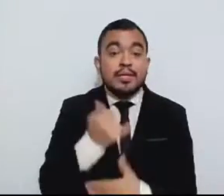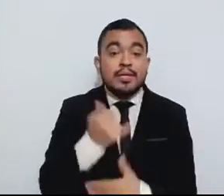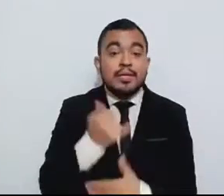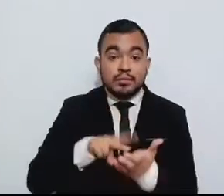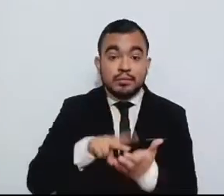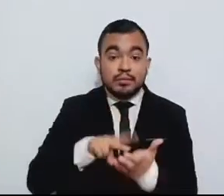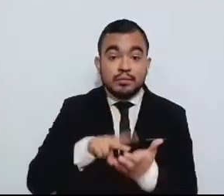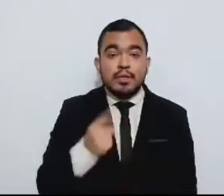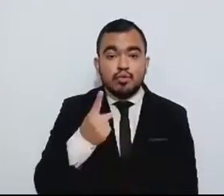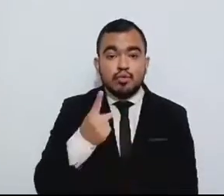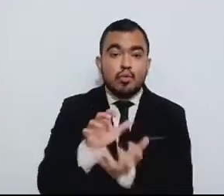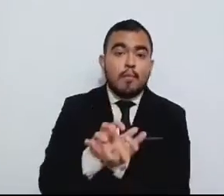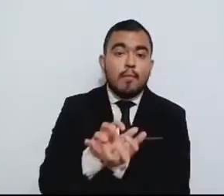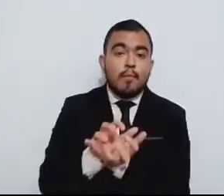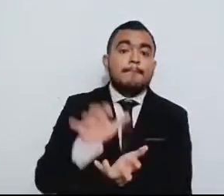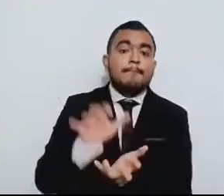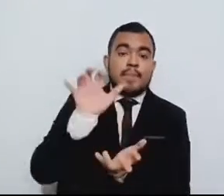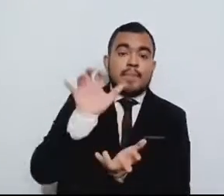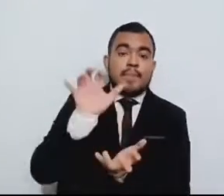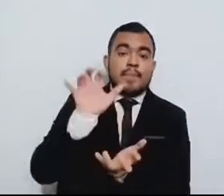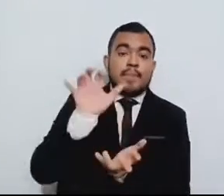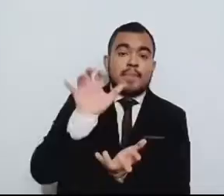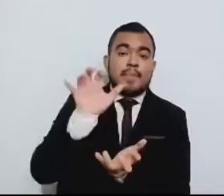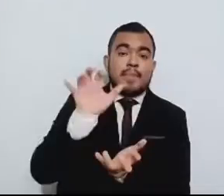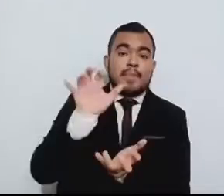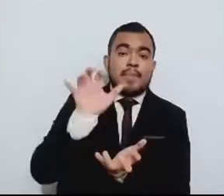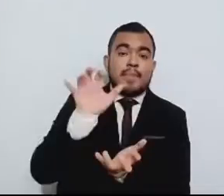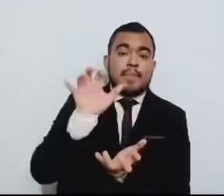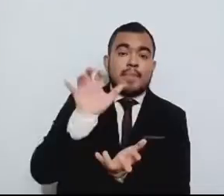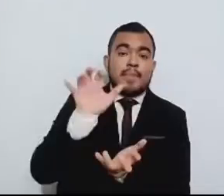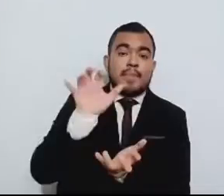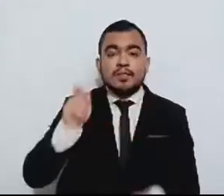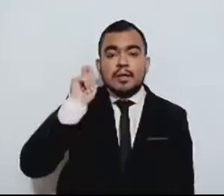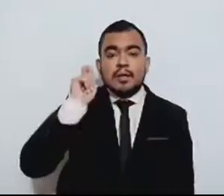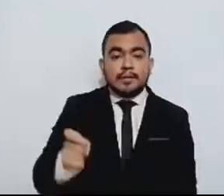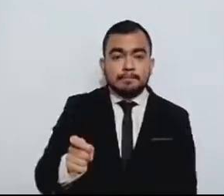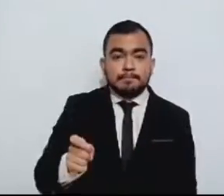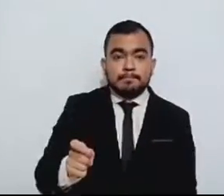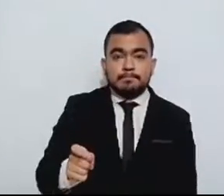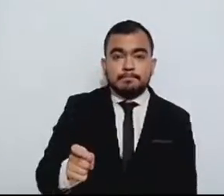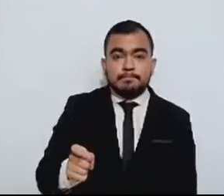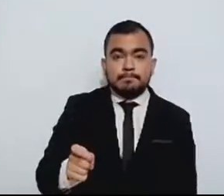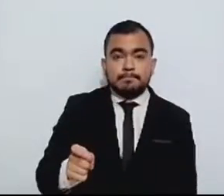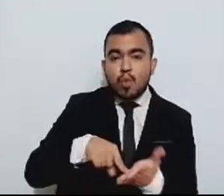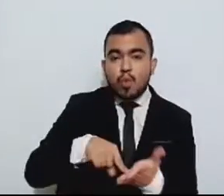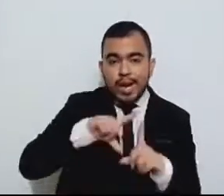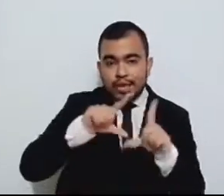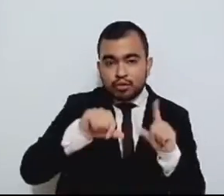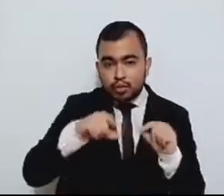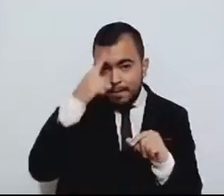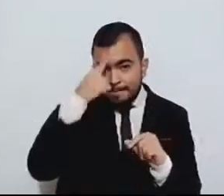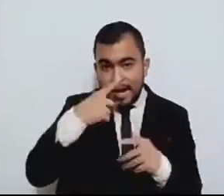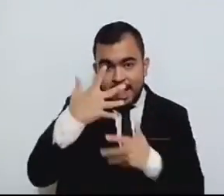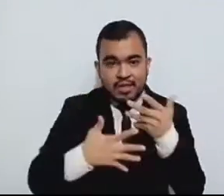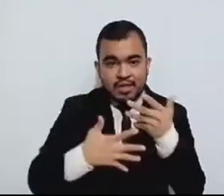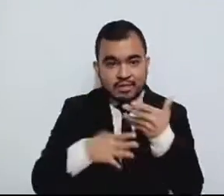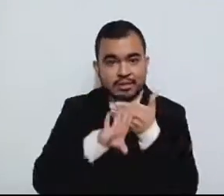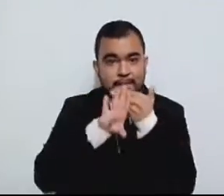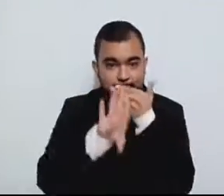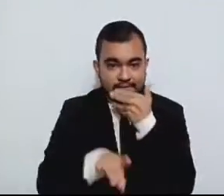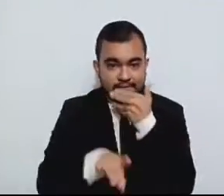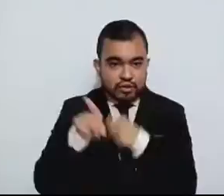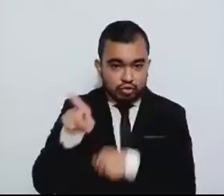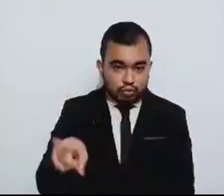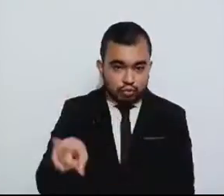oficiales del Centro Nacional de Prevención de Desastres. Los fenómenos naturales afectaron